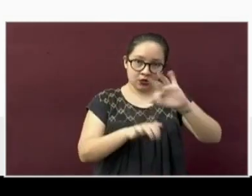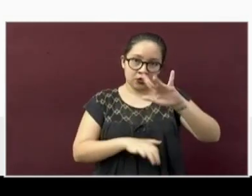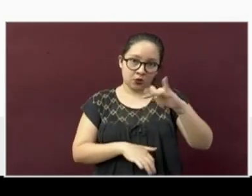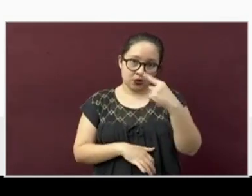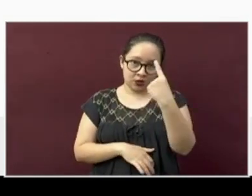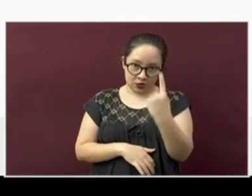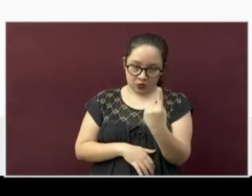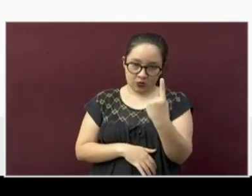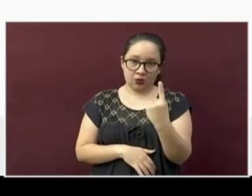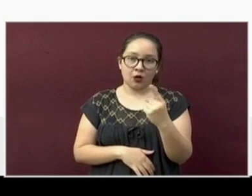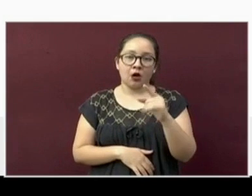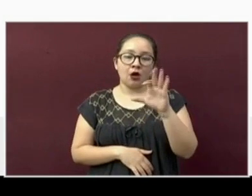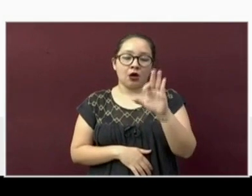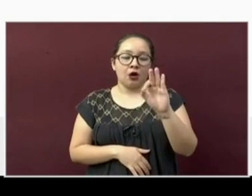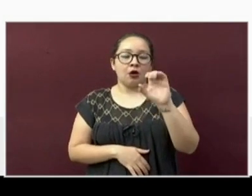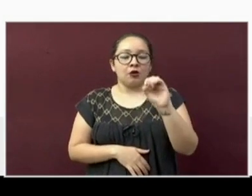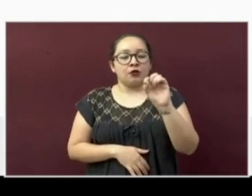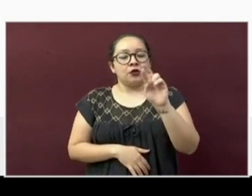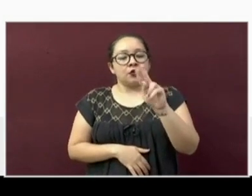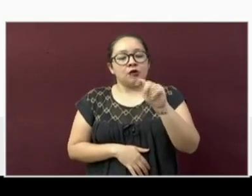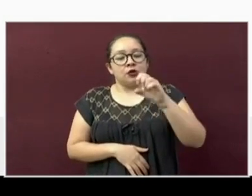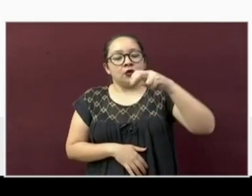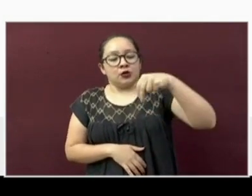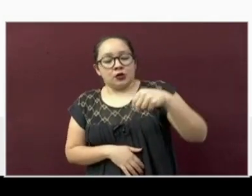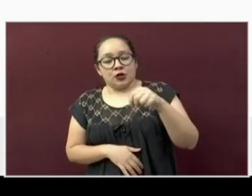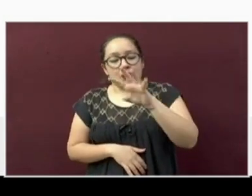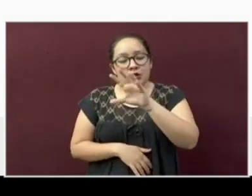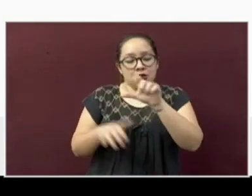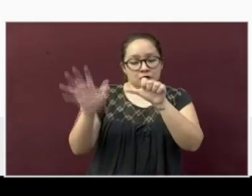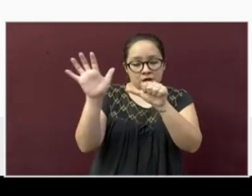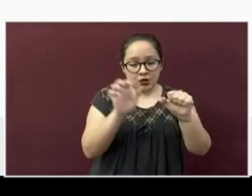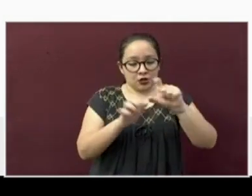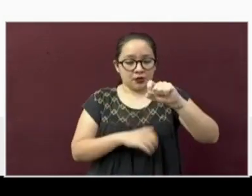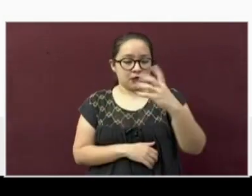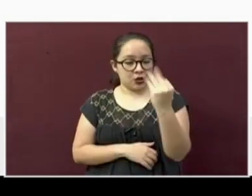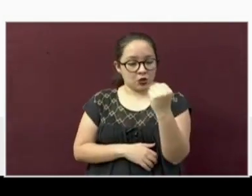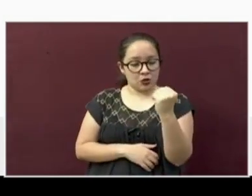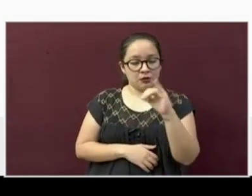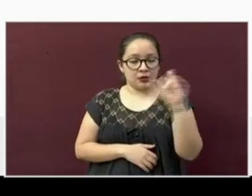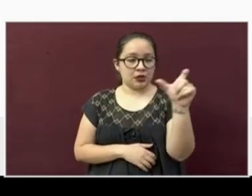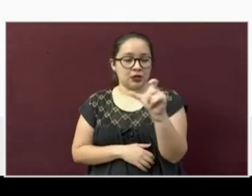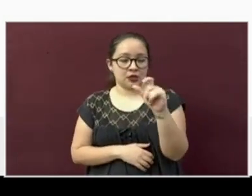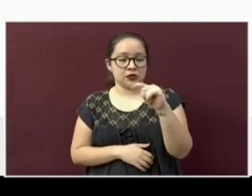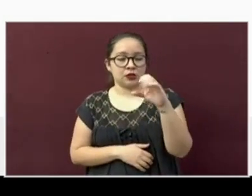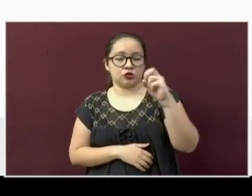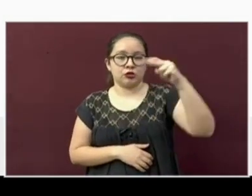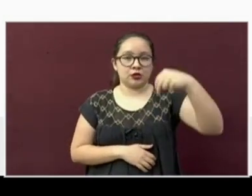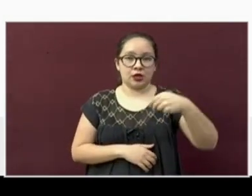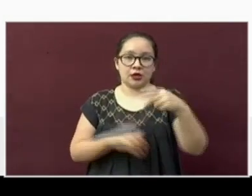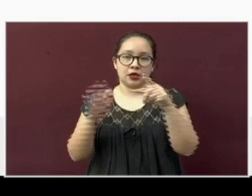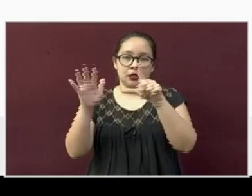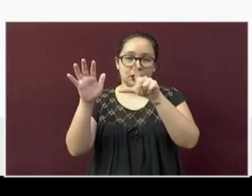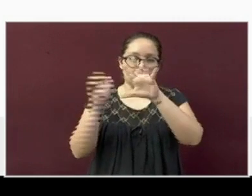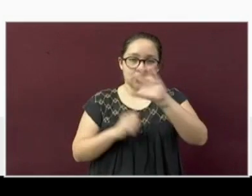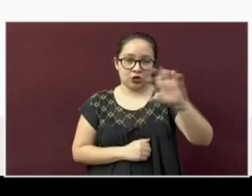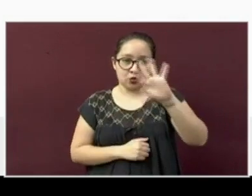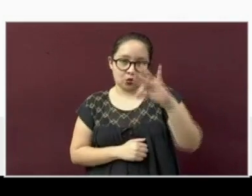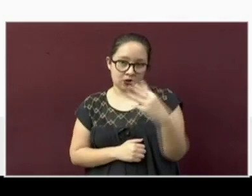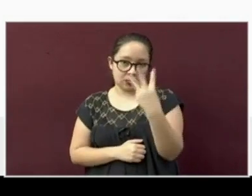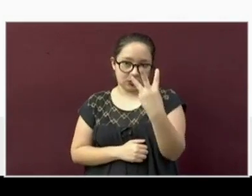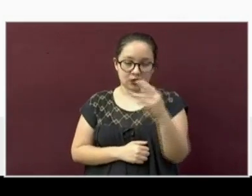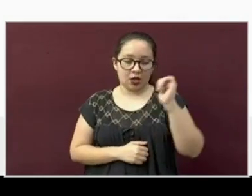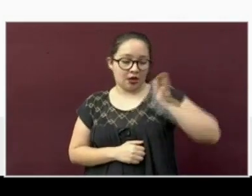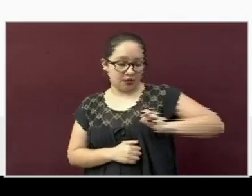cincuenta y uno. Fortín seiscientos veintinueve. Eista Soquitlán quinientos cuarenta y tres. La